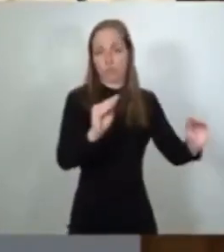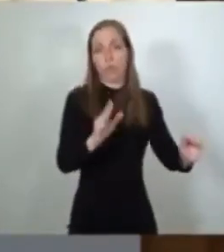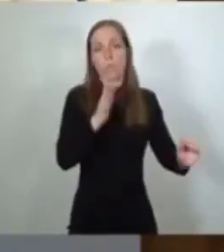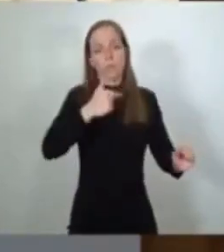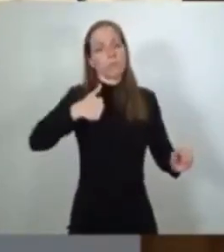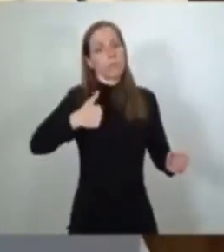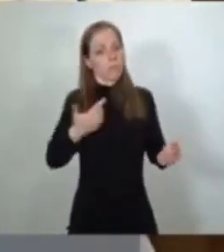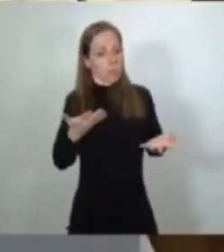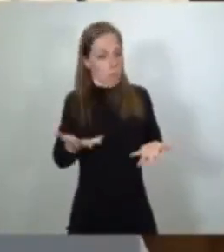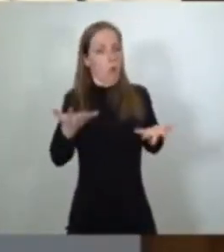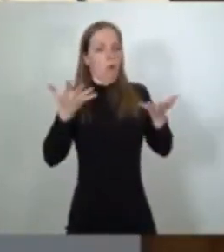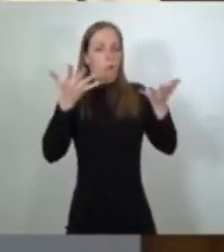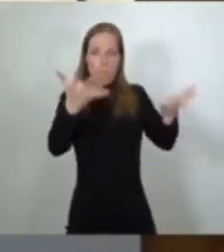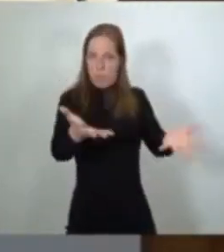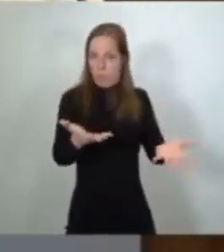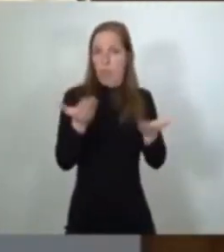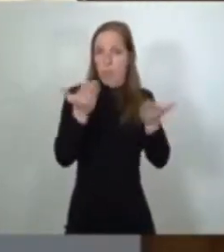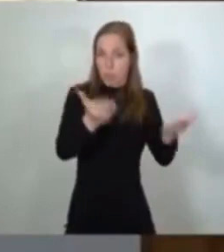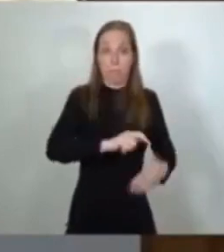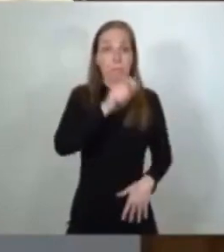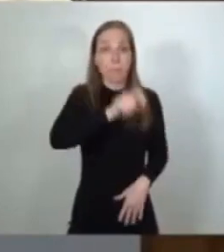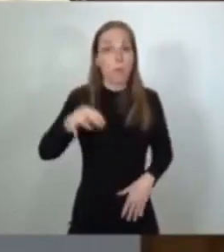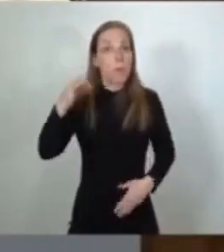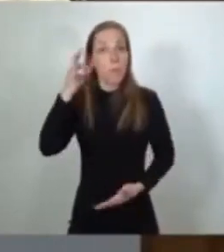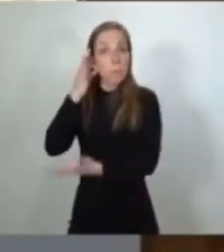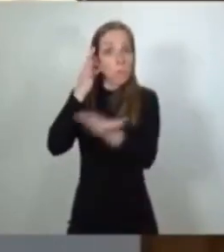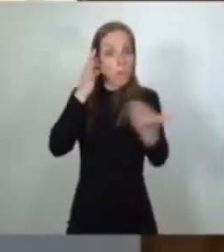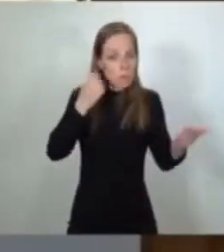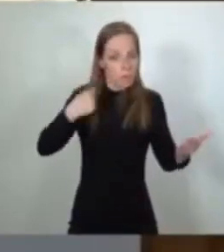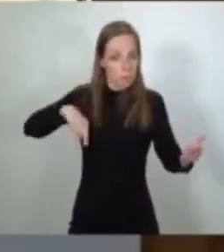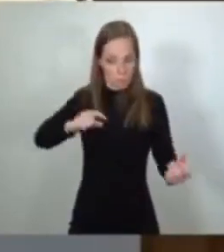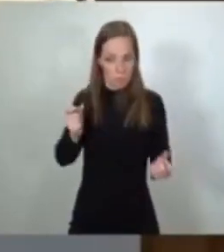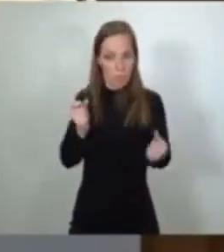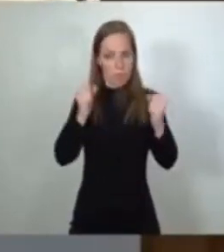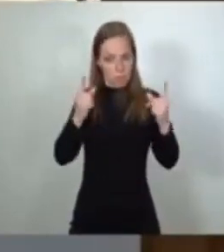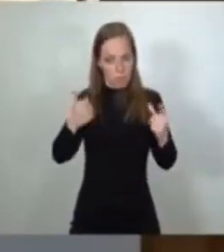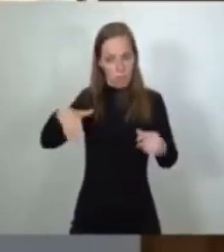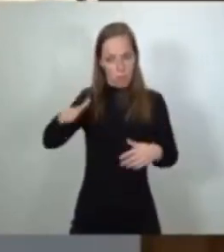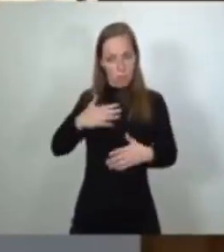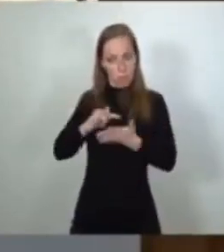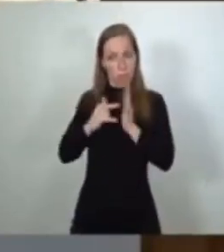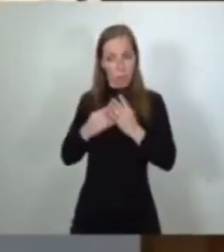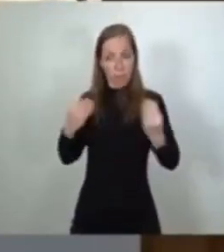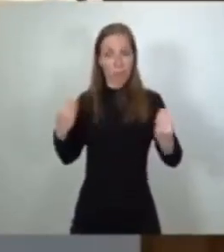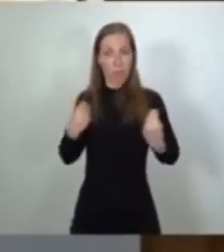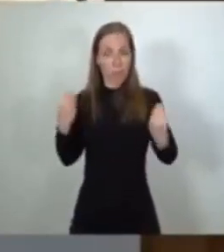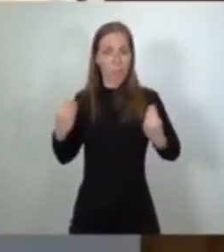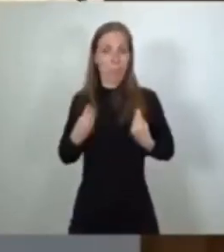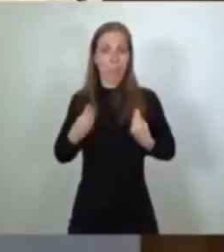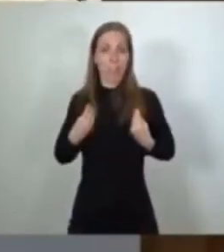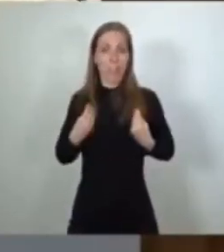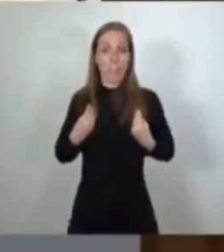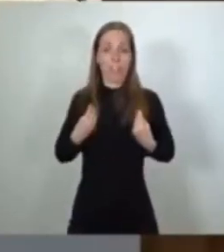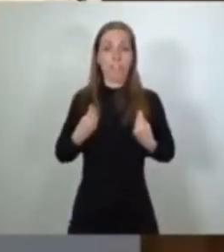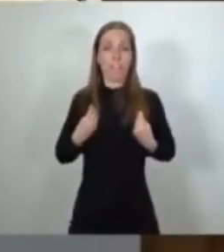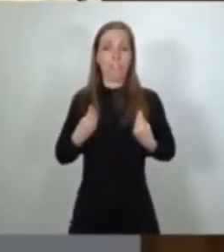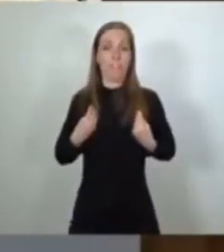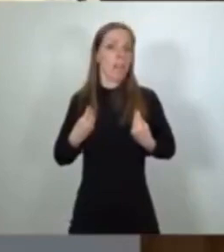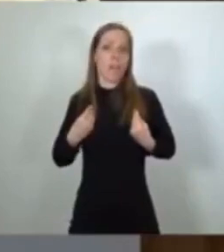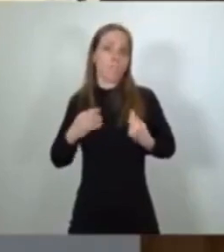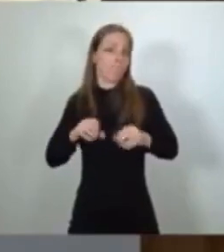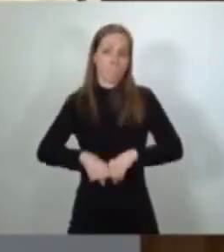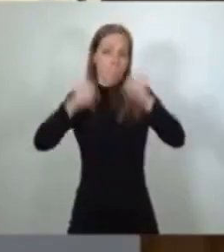la mano. A las mujeres, que hemos visto lastrados nuestros proyectos vitales por una desigualdad